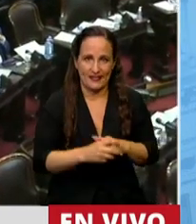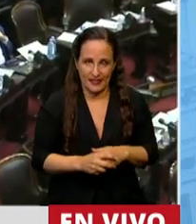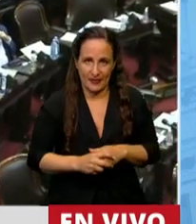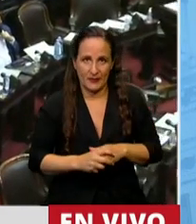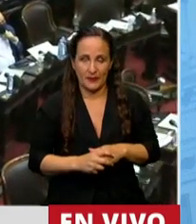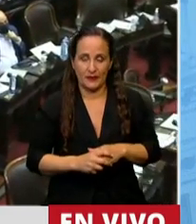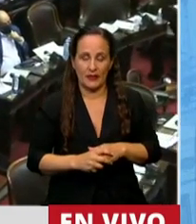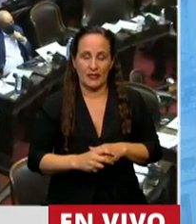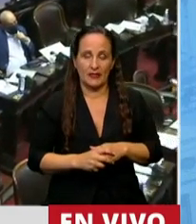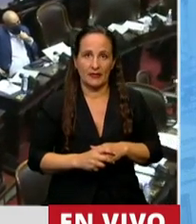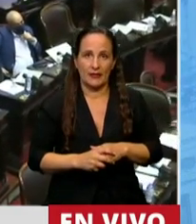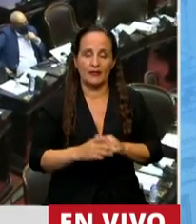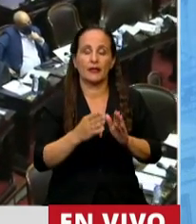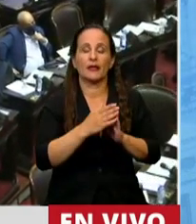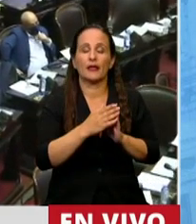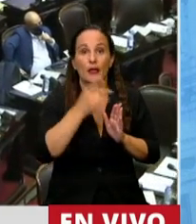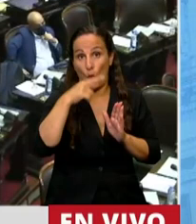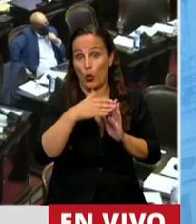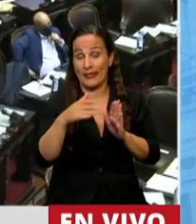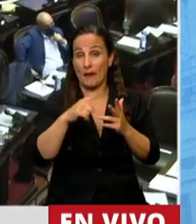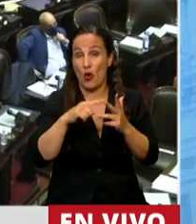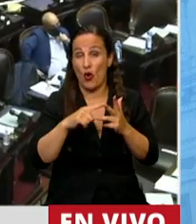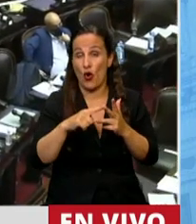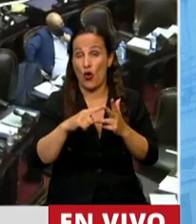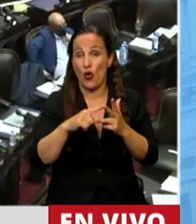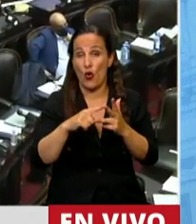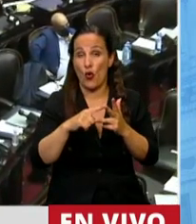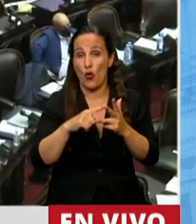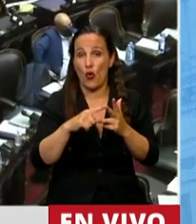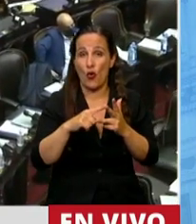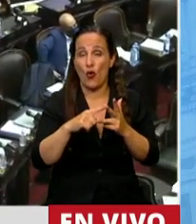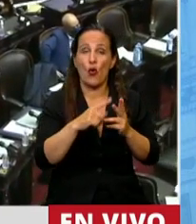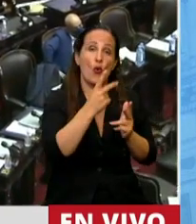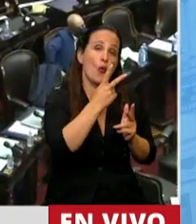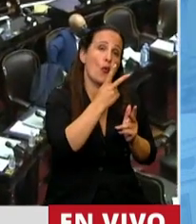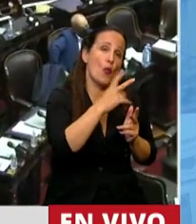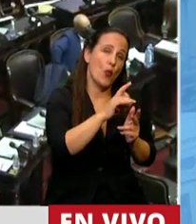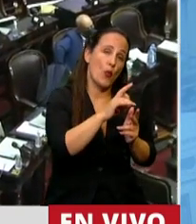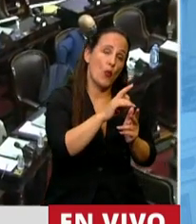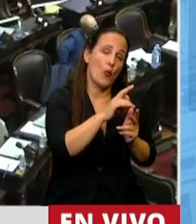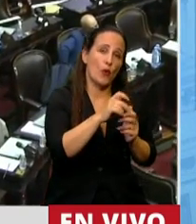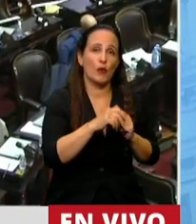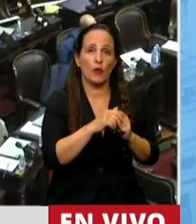Y finalmente, del 20 de